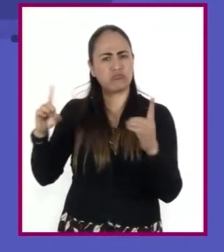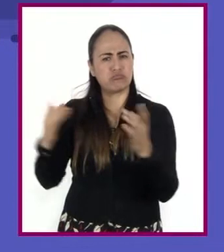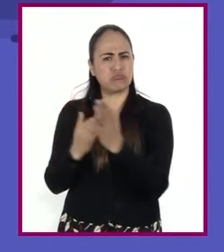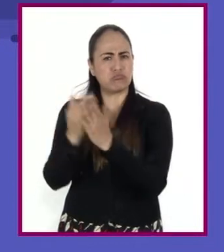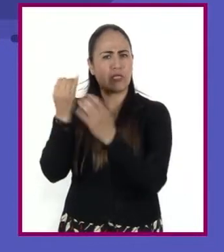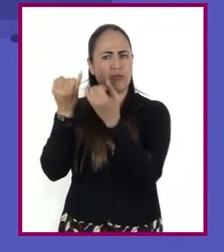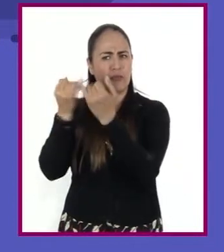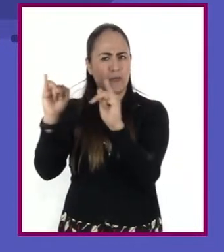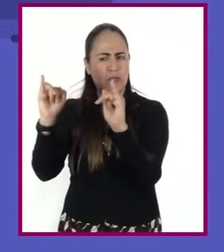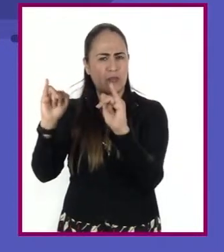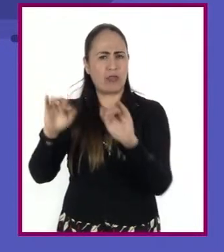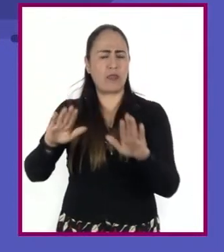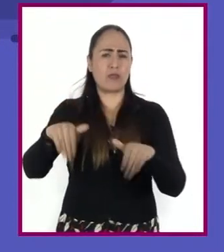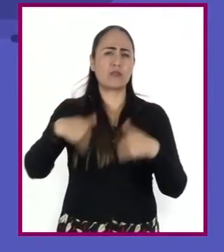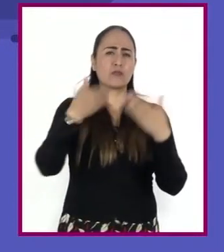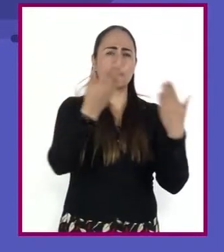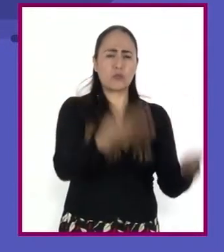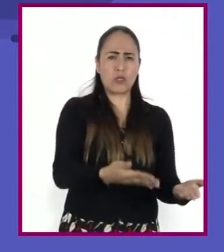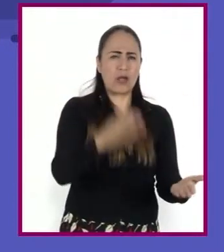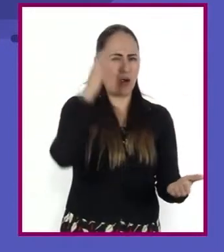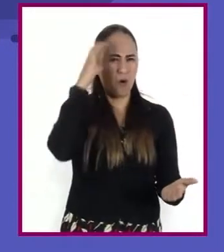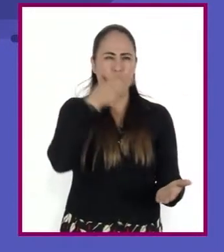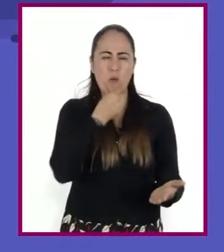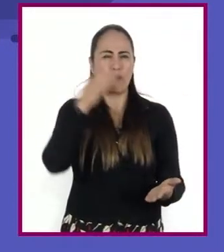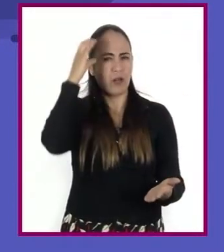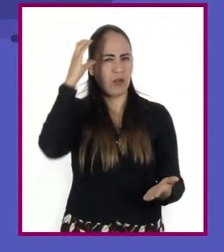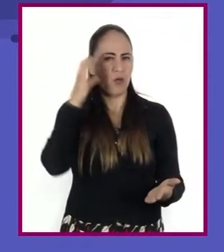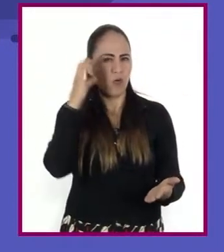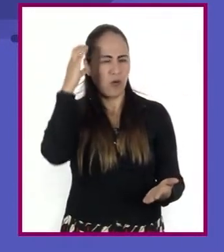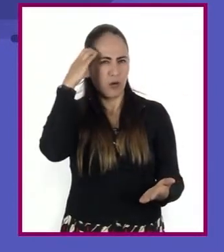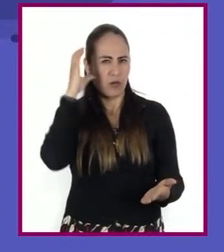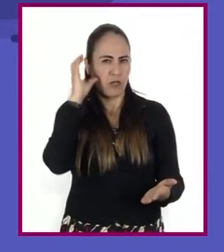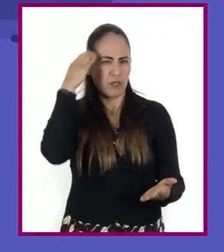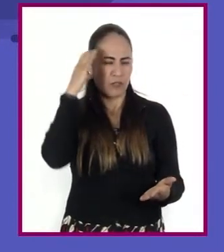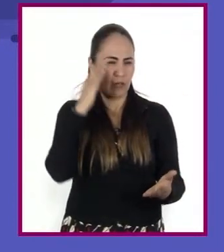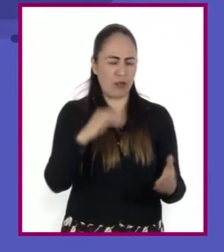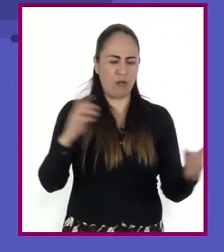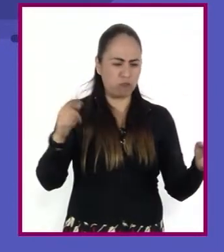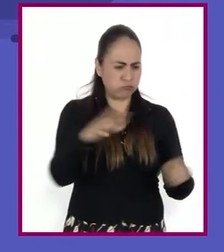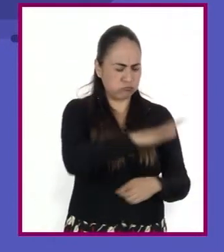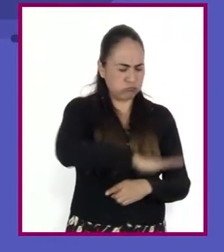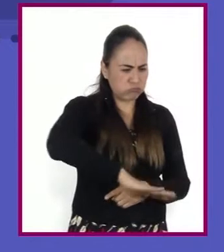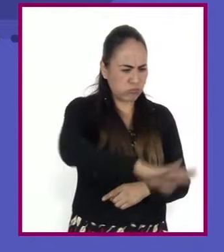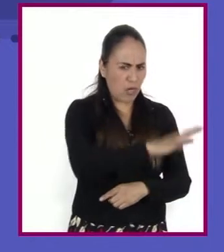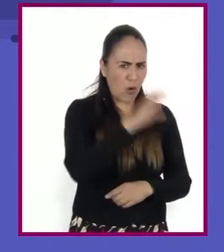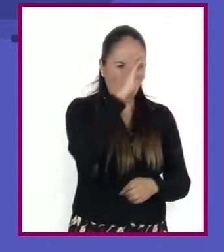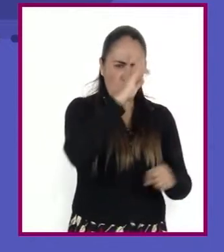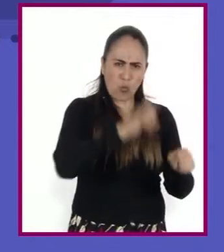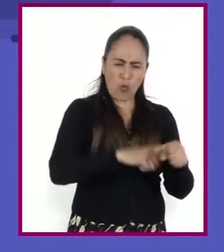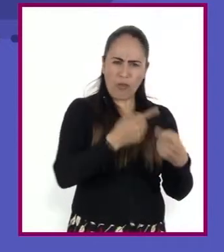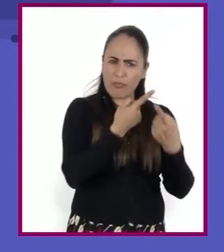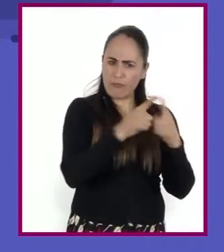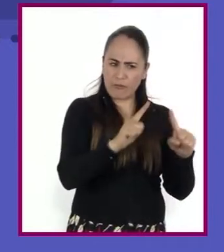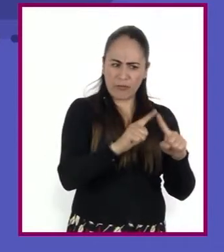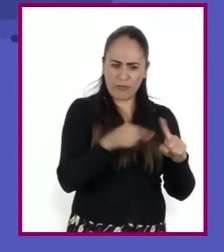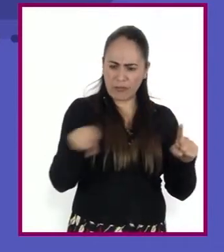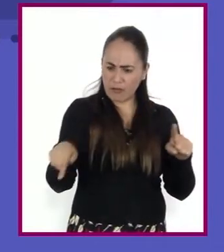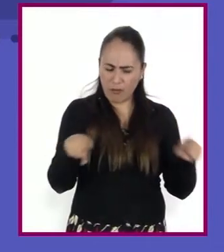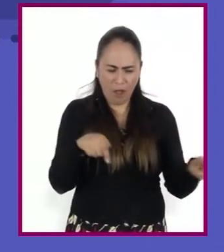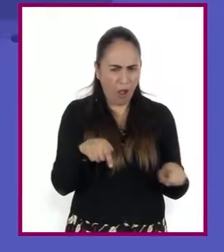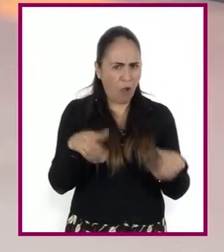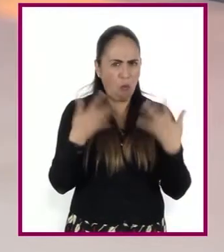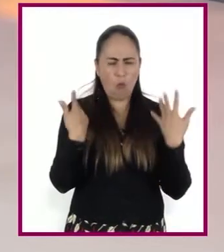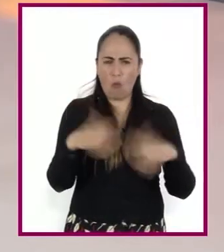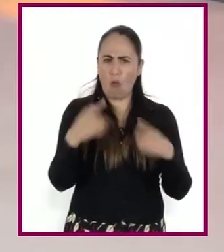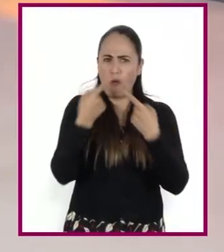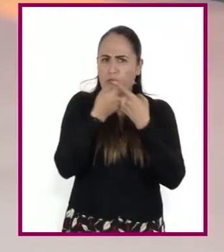a las Antillas de Cristóbal Colón, entraron en contacto dos universos paralelos que se hallaban en puntos evolutivos muy distintos.